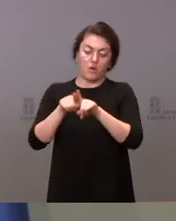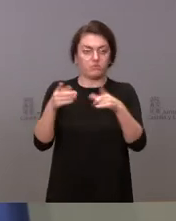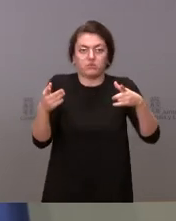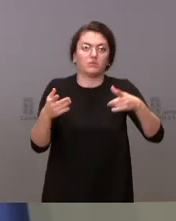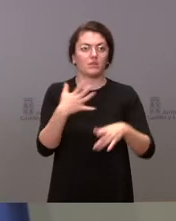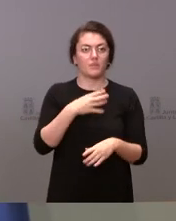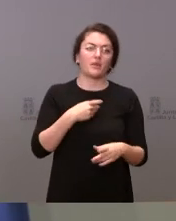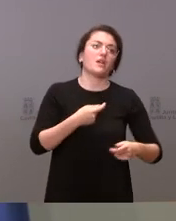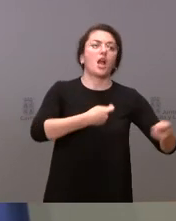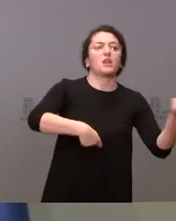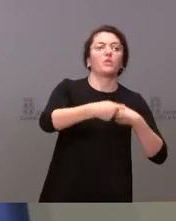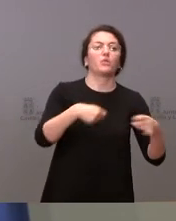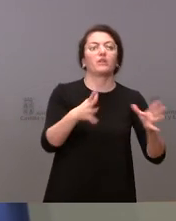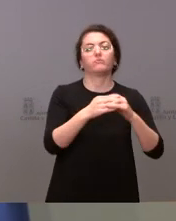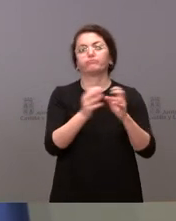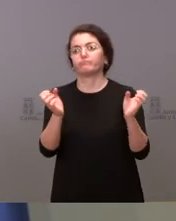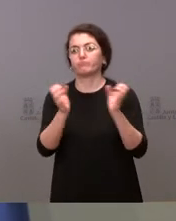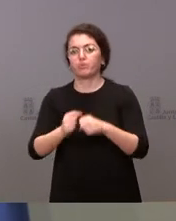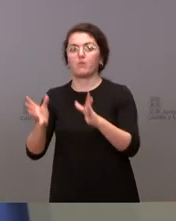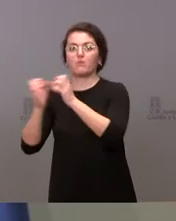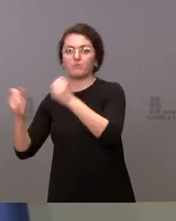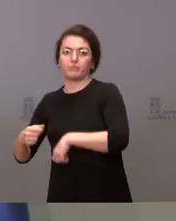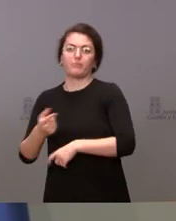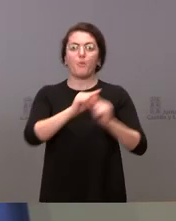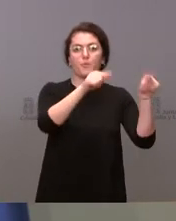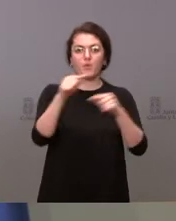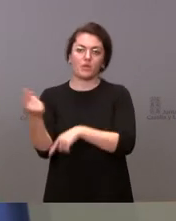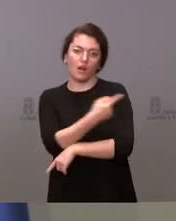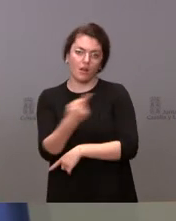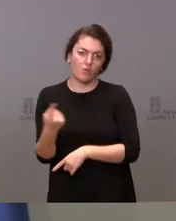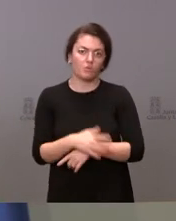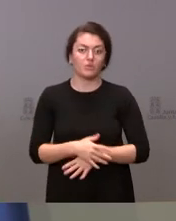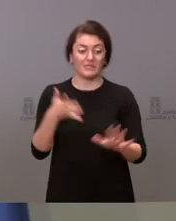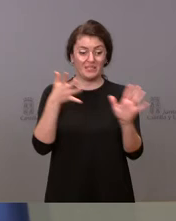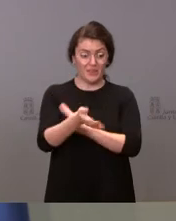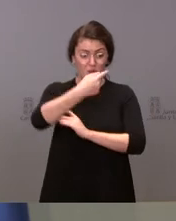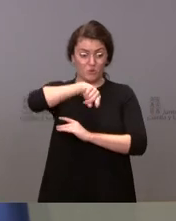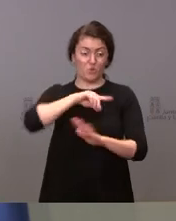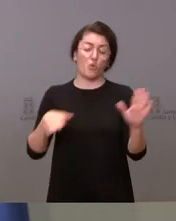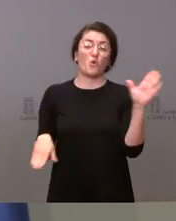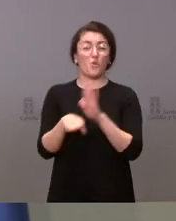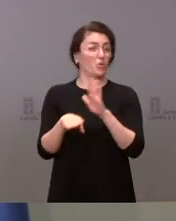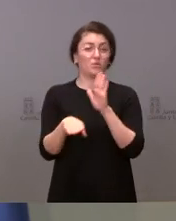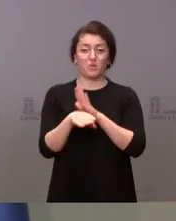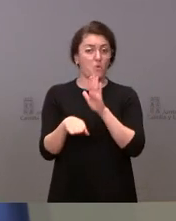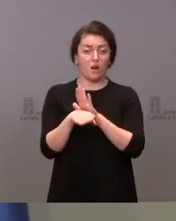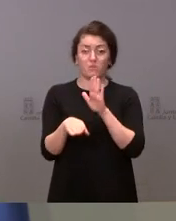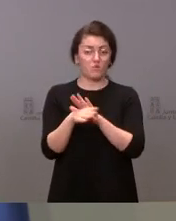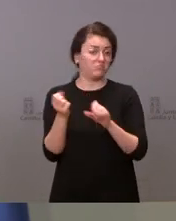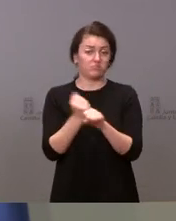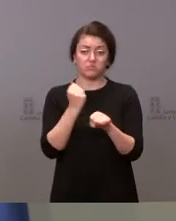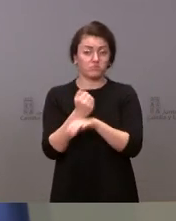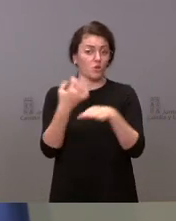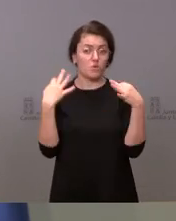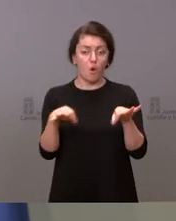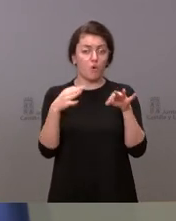multitud de partidos en cada provincia. Es decir, que nosotros continuamos nuestra actividad normal, no